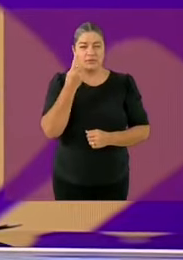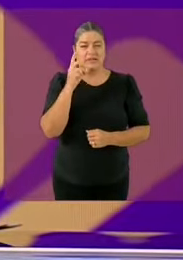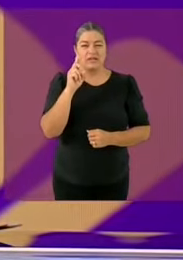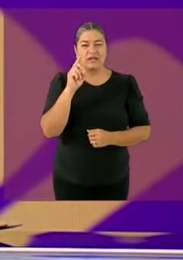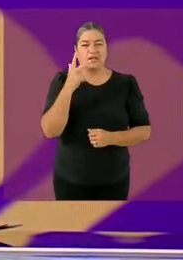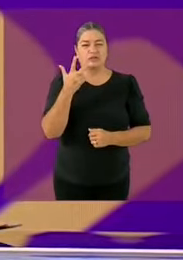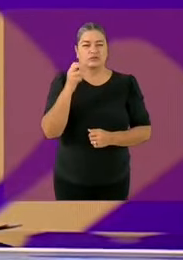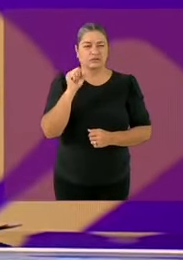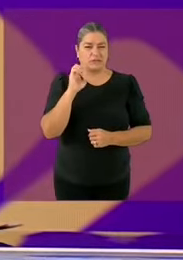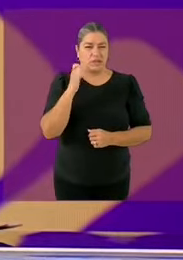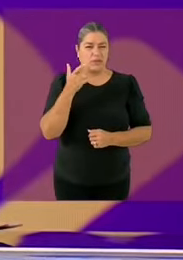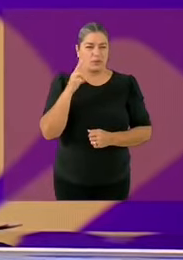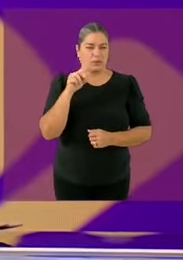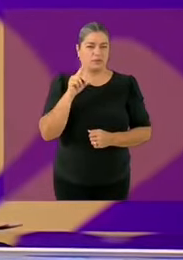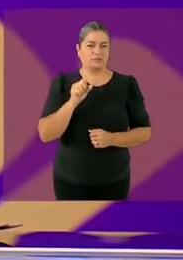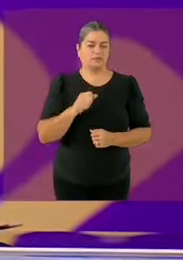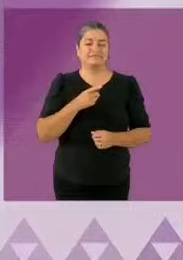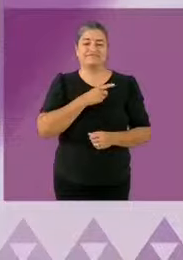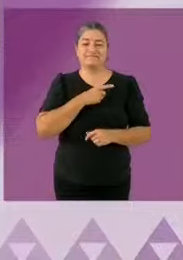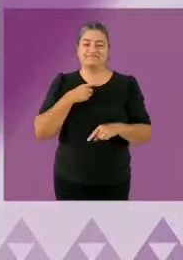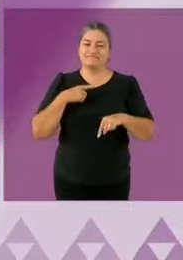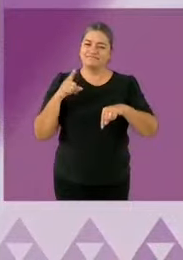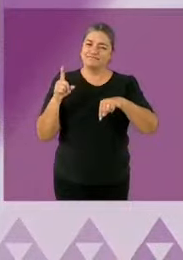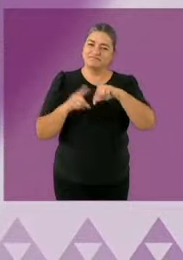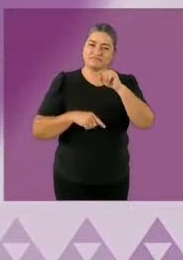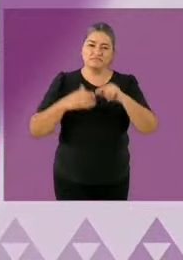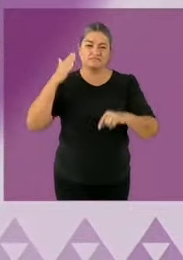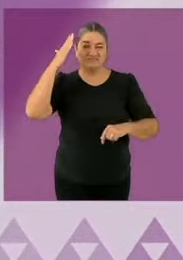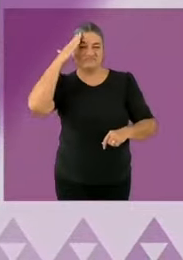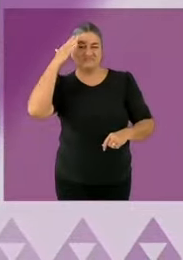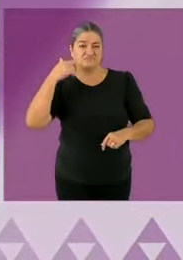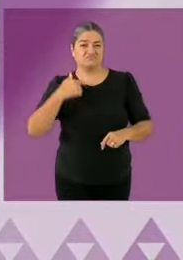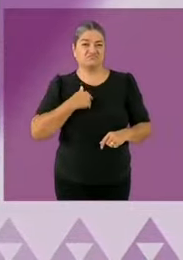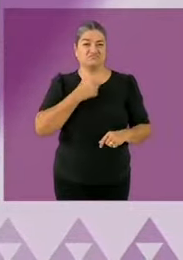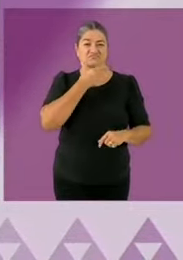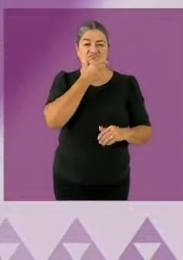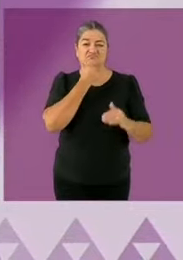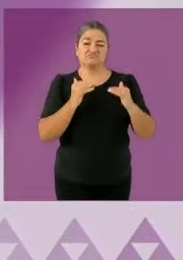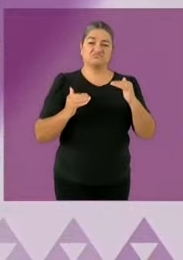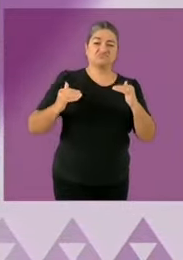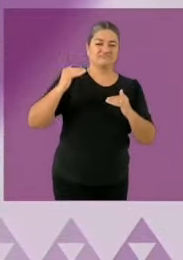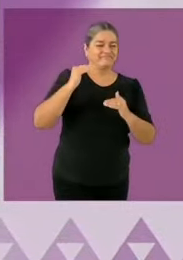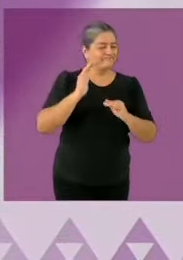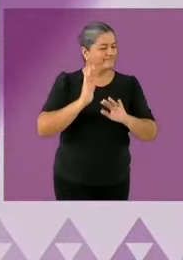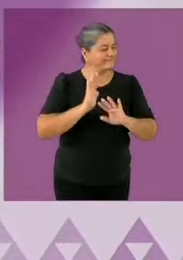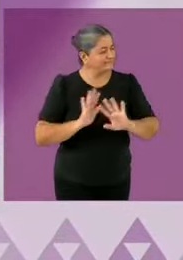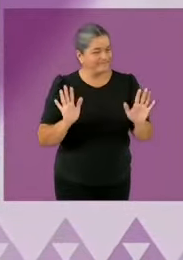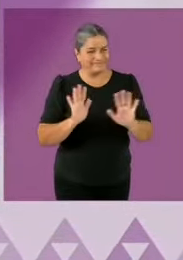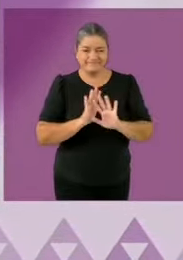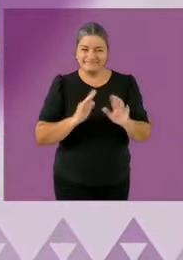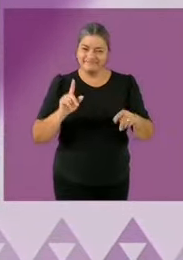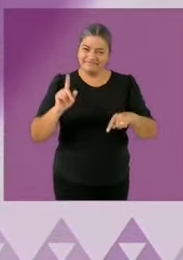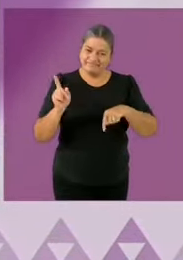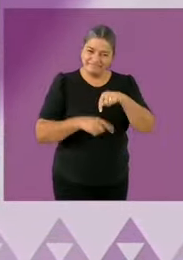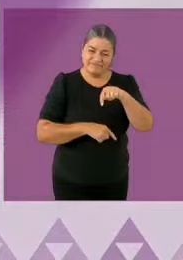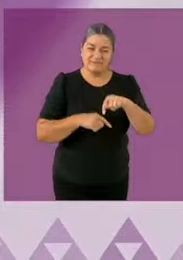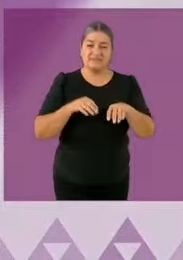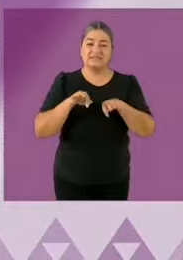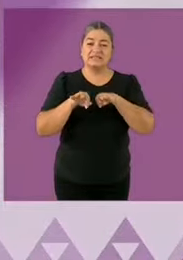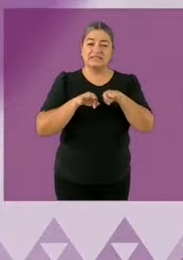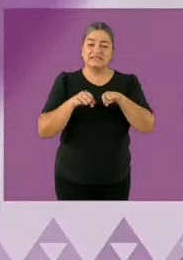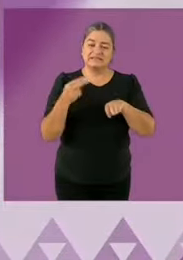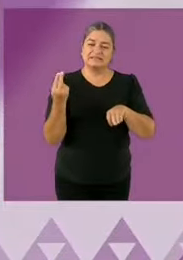papel de las mujeres en la familia por eso también voy a trabajar mucho en el tema de la salud mental para los jóvenes es una necesidad